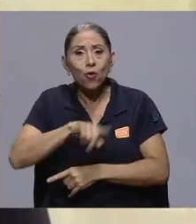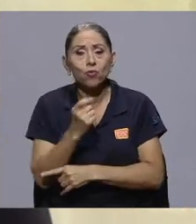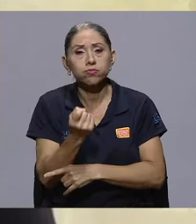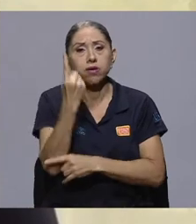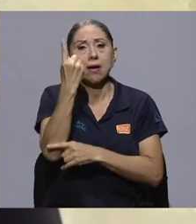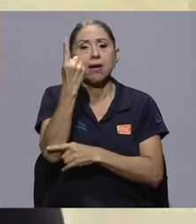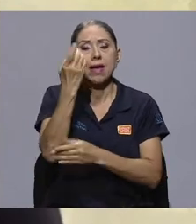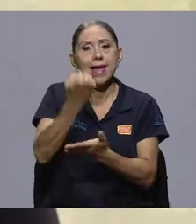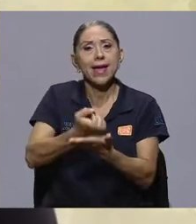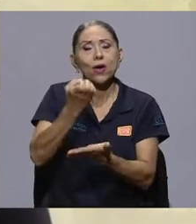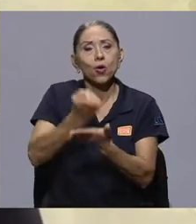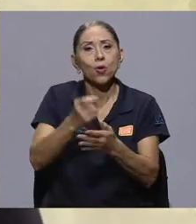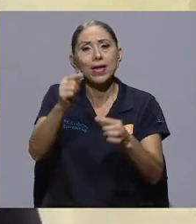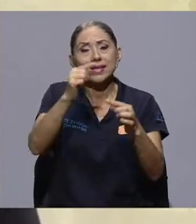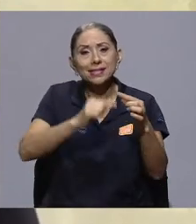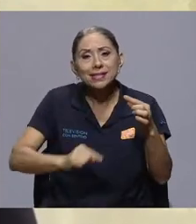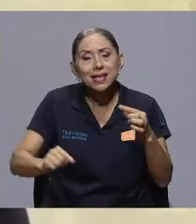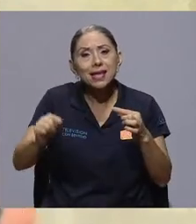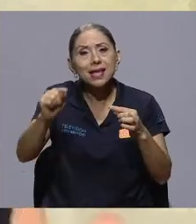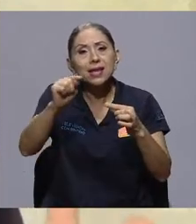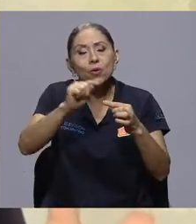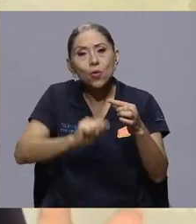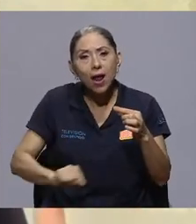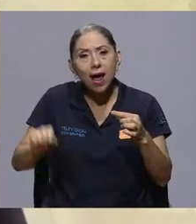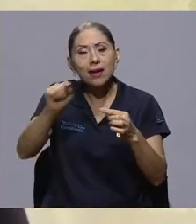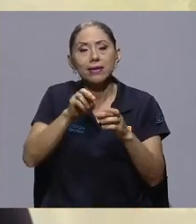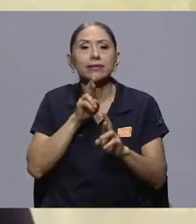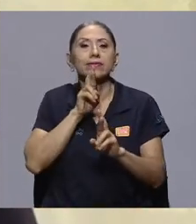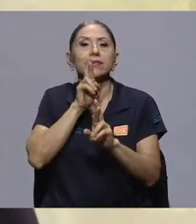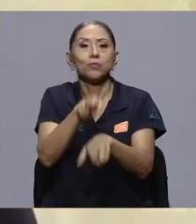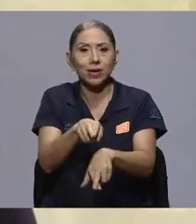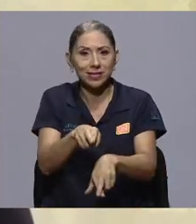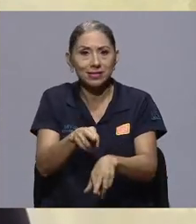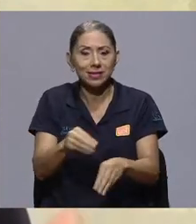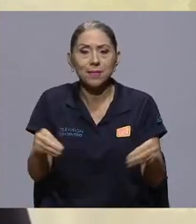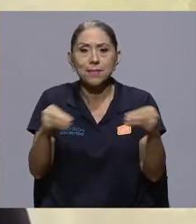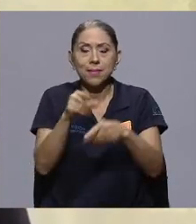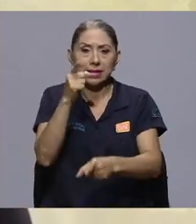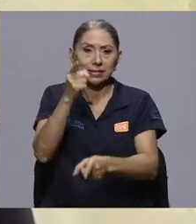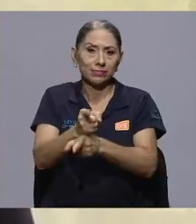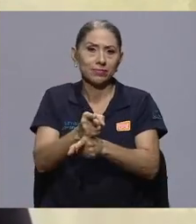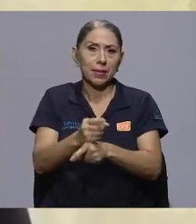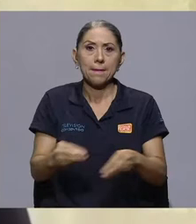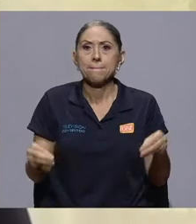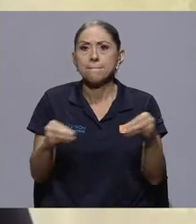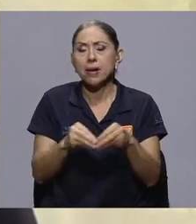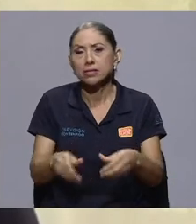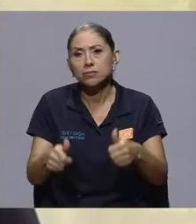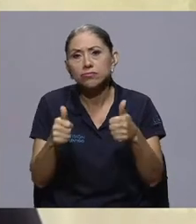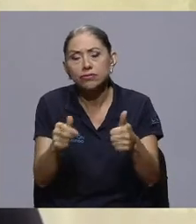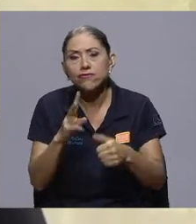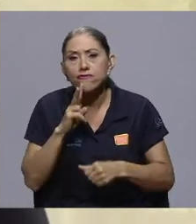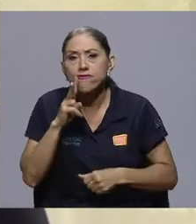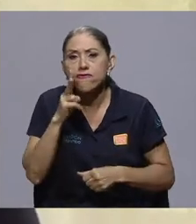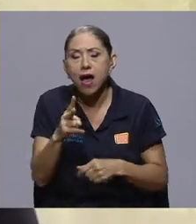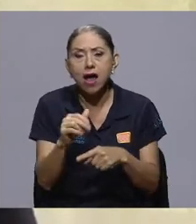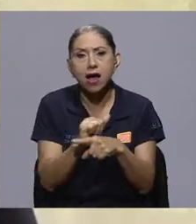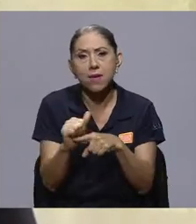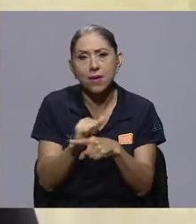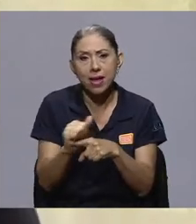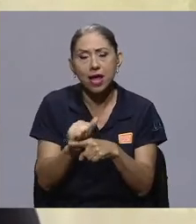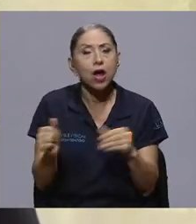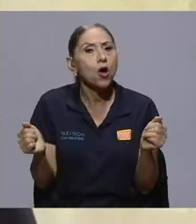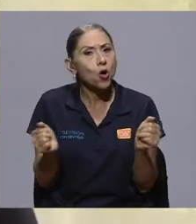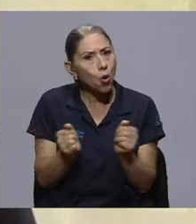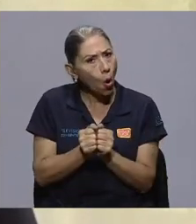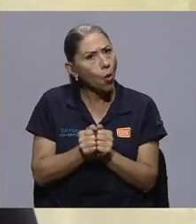circular viene a ser la respuesta más adecuada, más práctica, más realista y con potencial